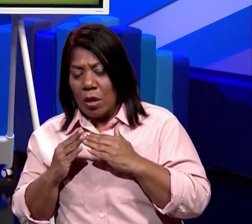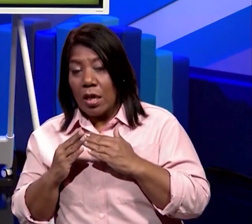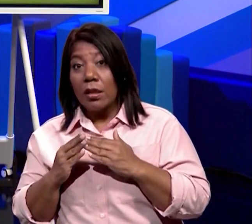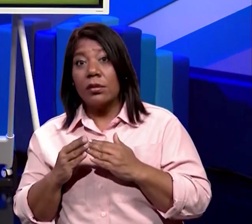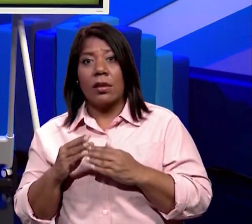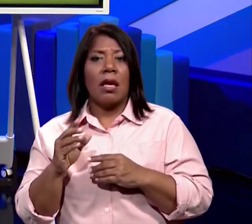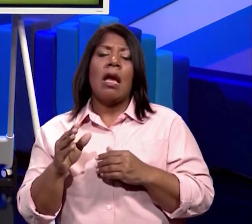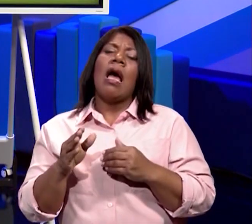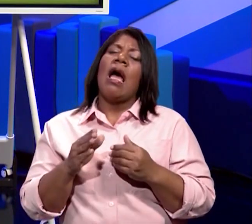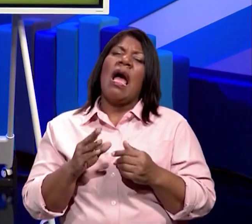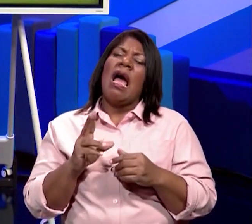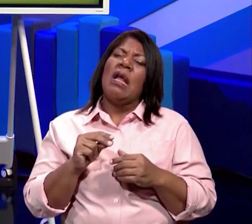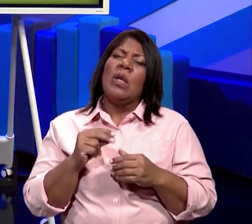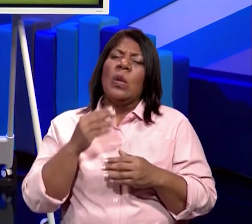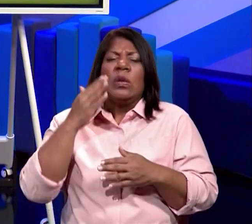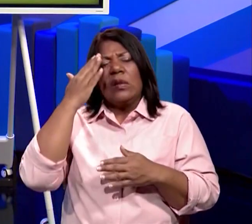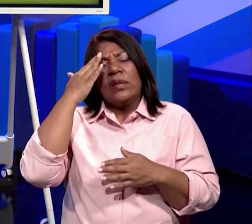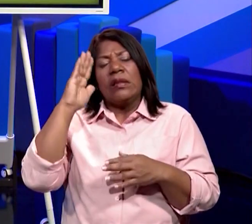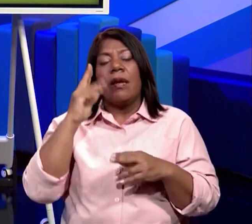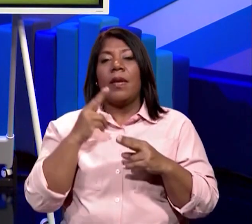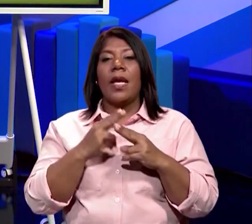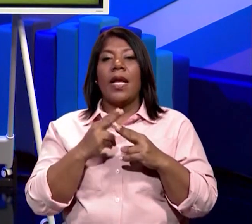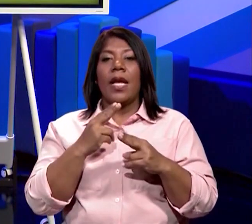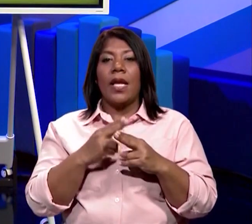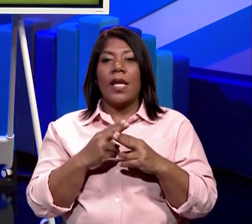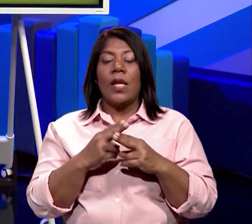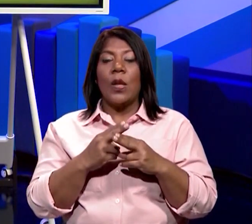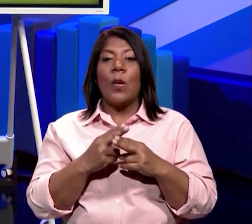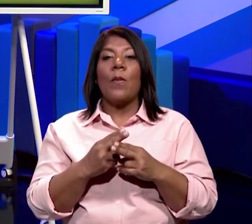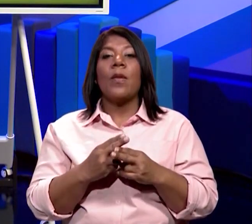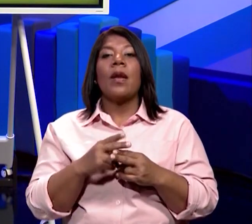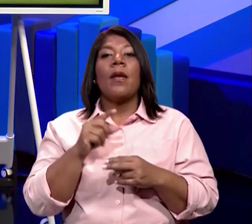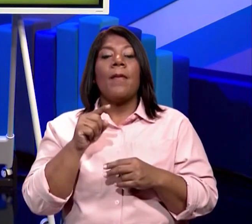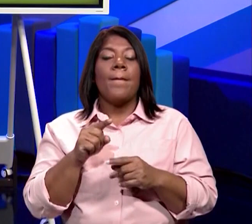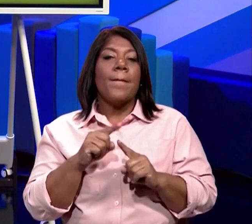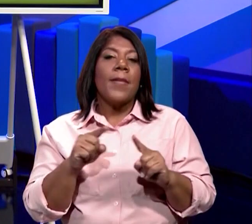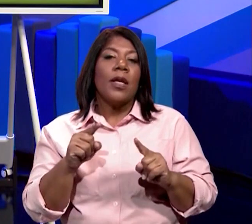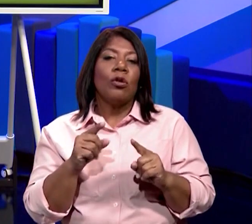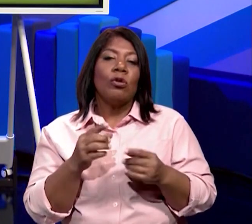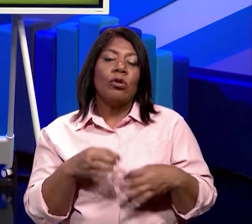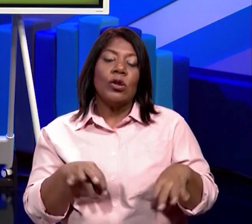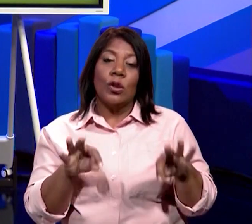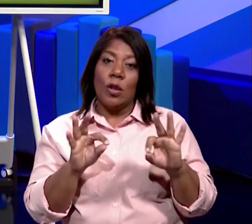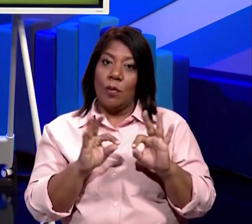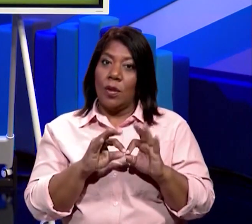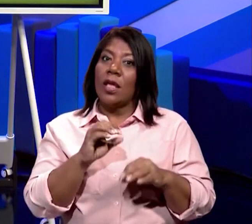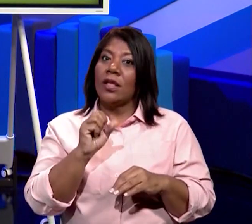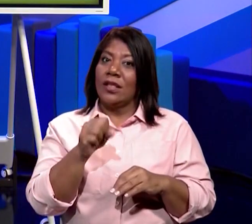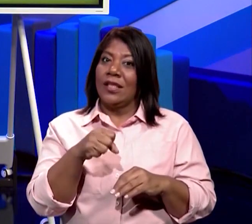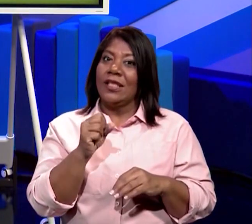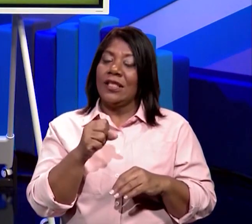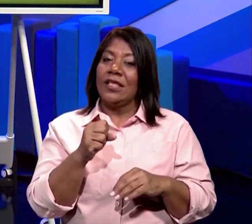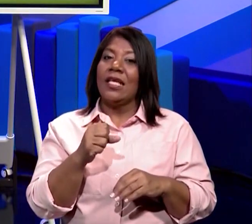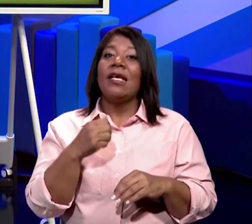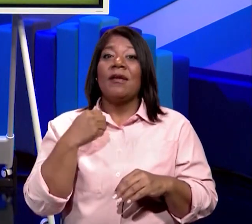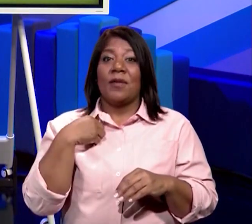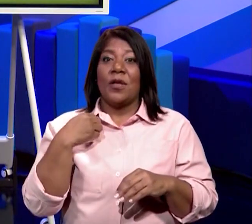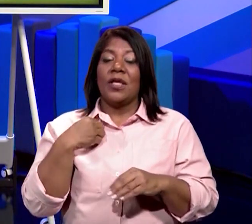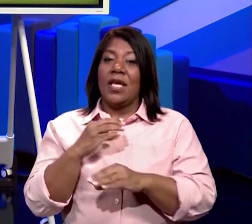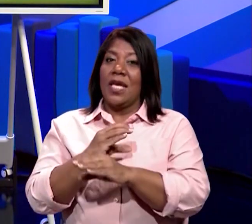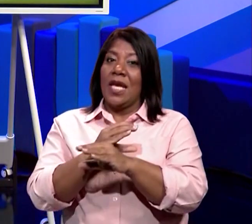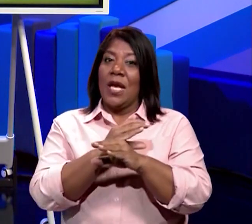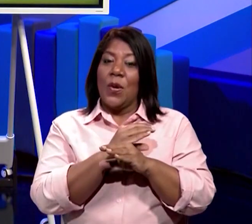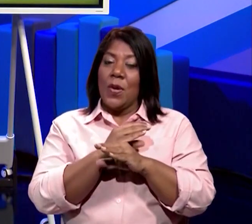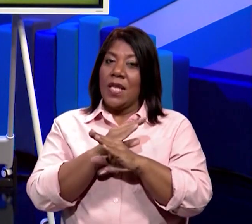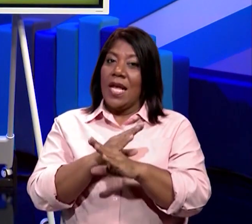Puede ser que no se hace mención porque no son tan caudalosos. Pero sí hay que tomar mucha